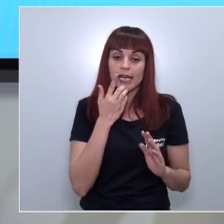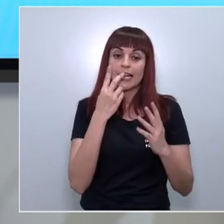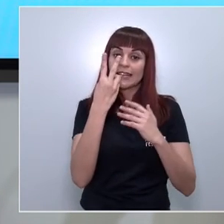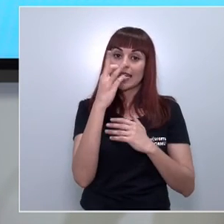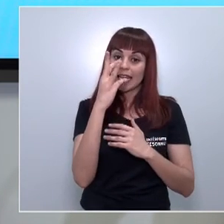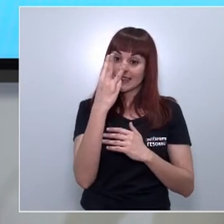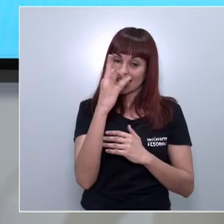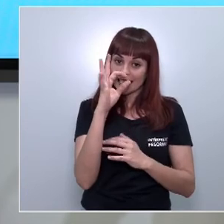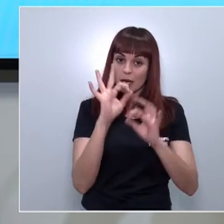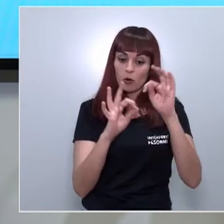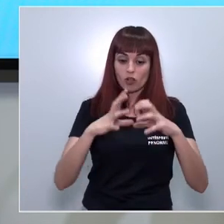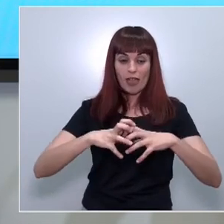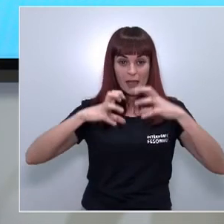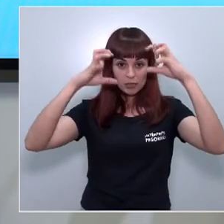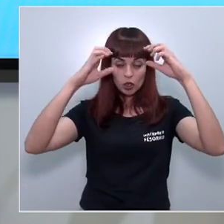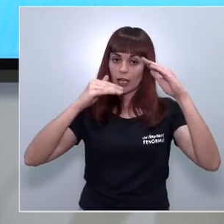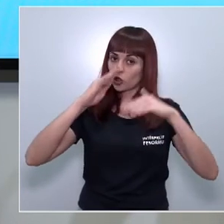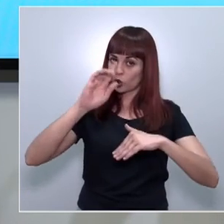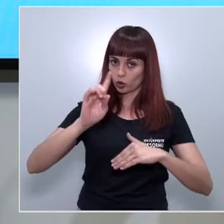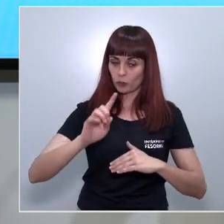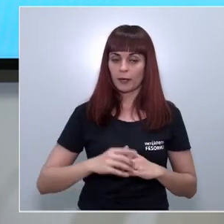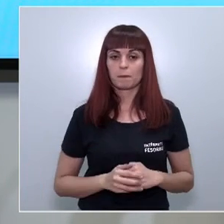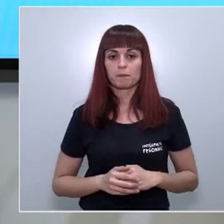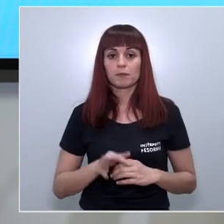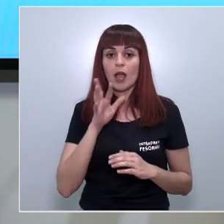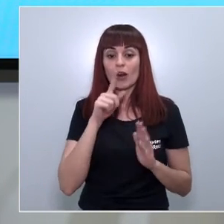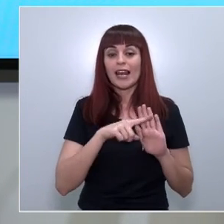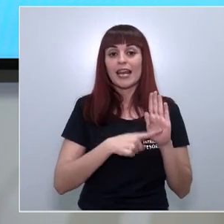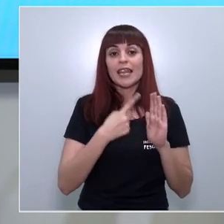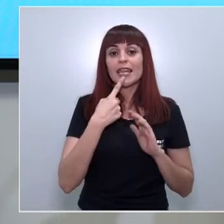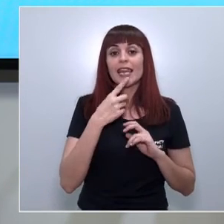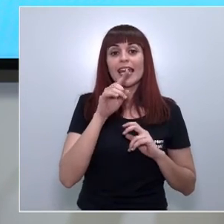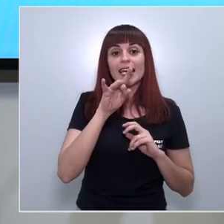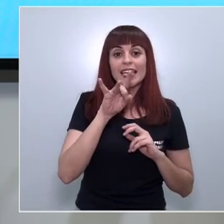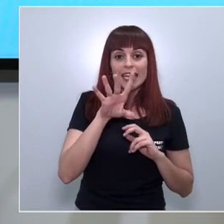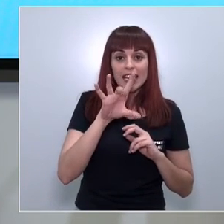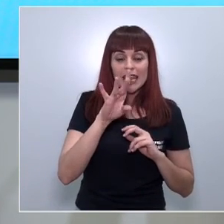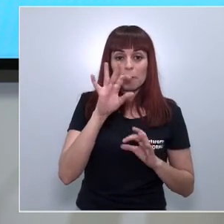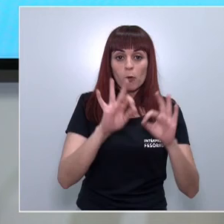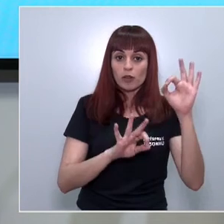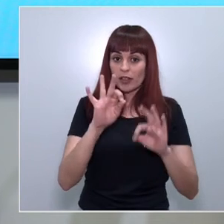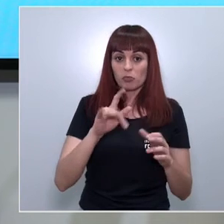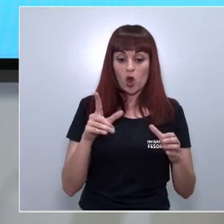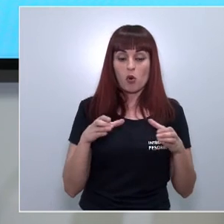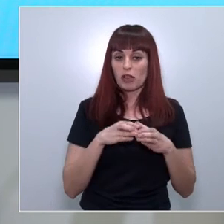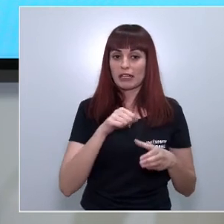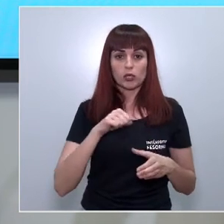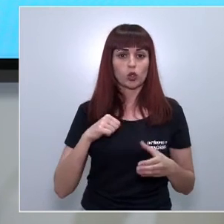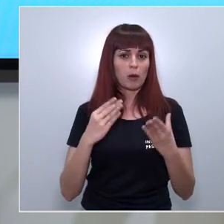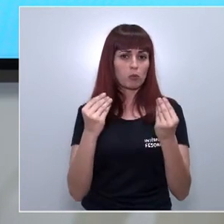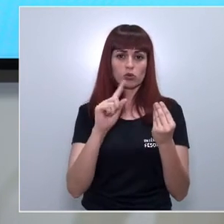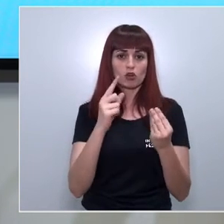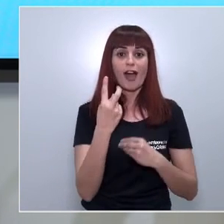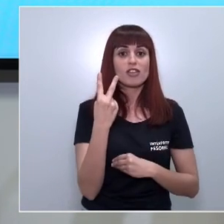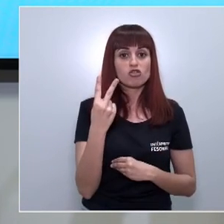30% actualmente la regulación autonómica lo establece en un 15% no hay muchas comunidades autónomas solamente hay dos